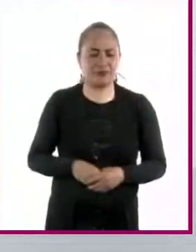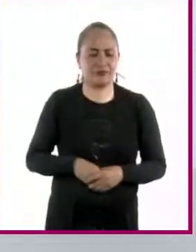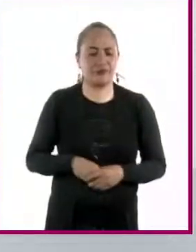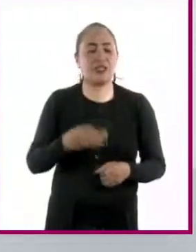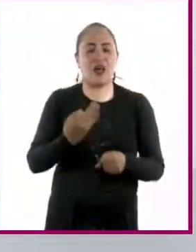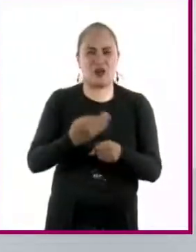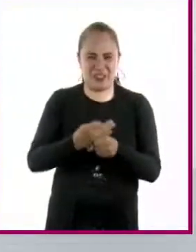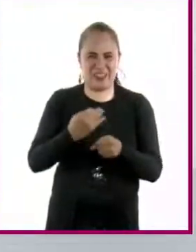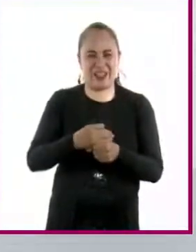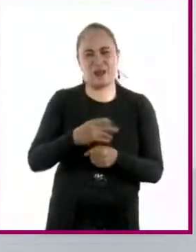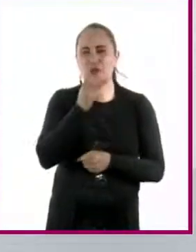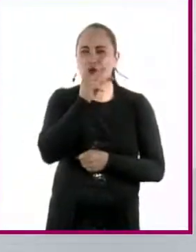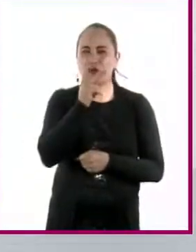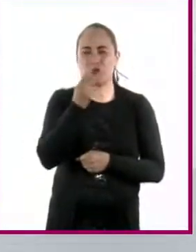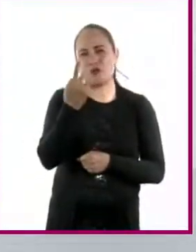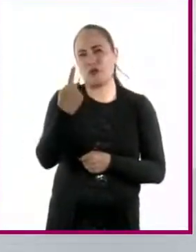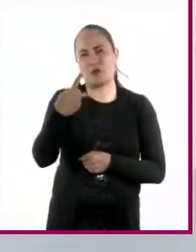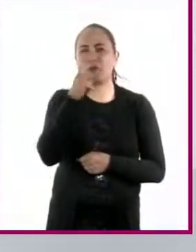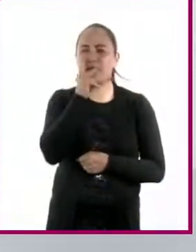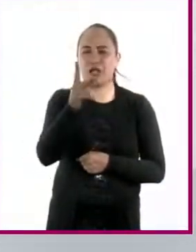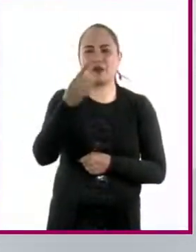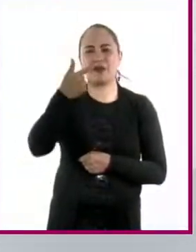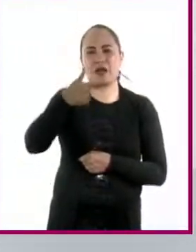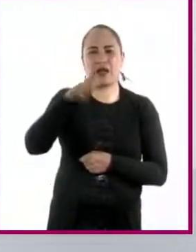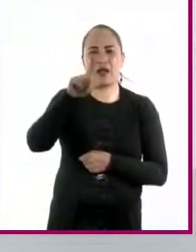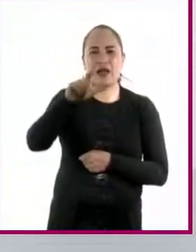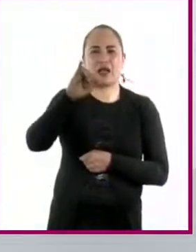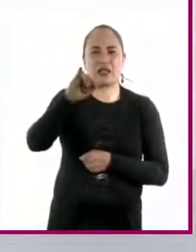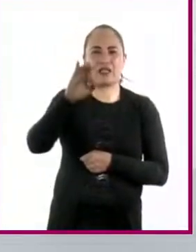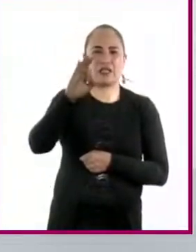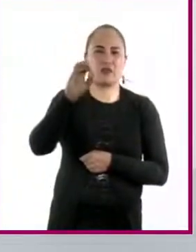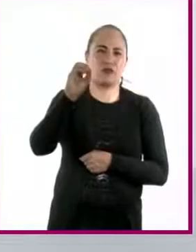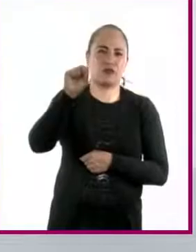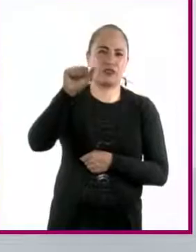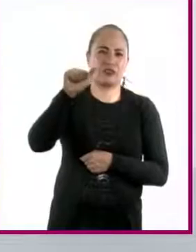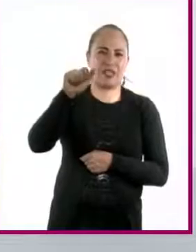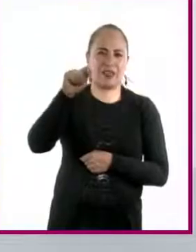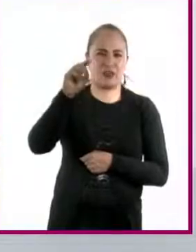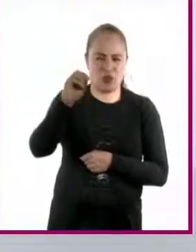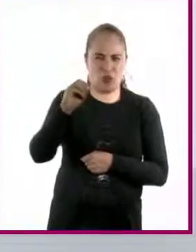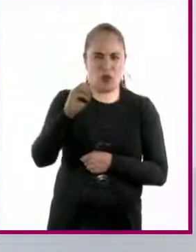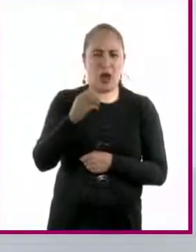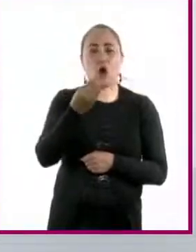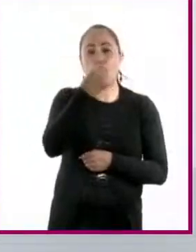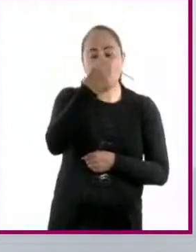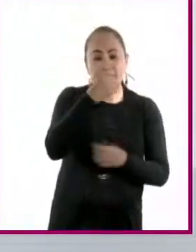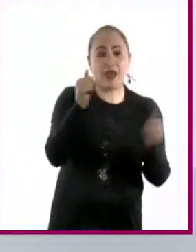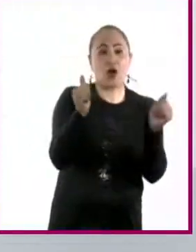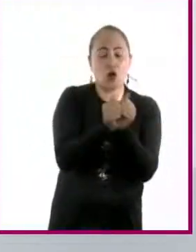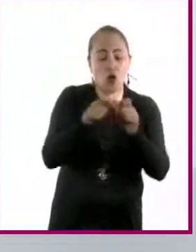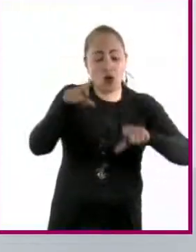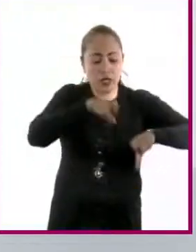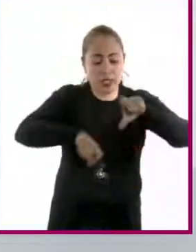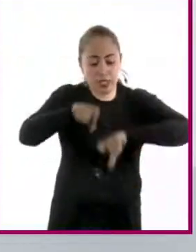glifosato, que es una herbicida que se usa en cultivos transgénicos y que ahora está prohibido en México.